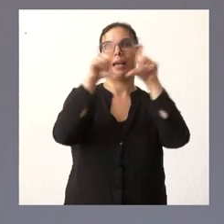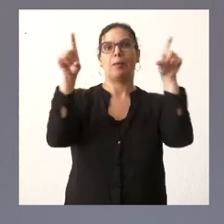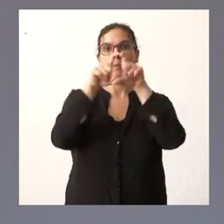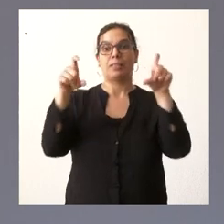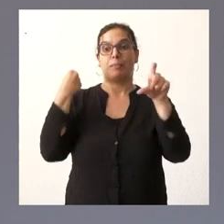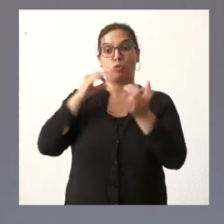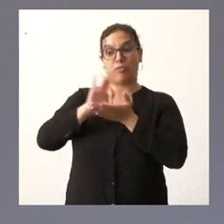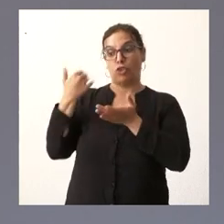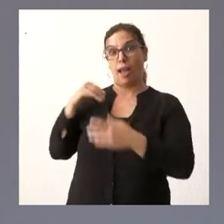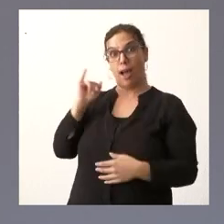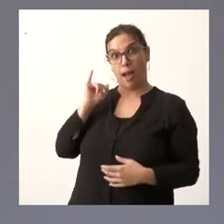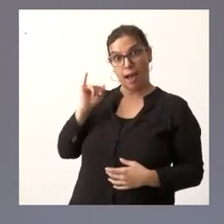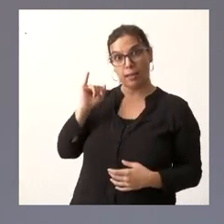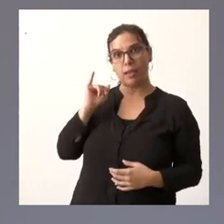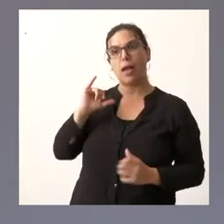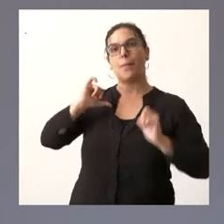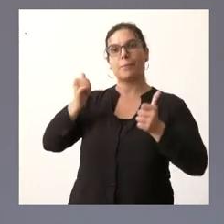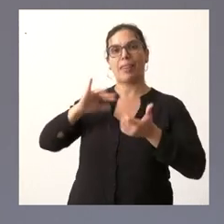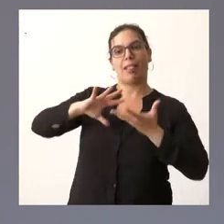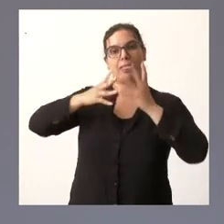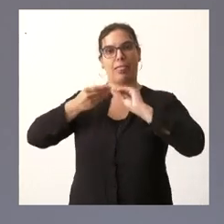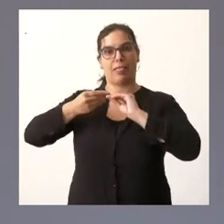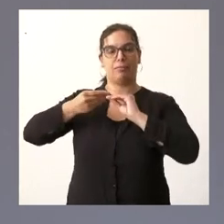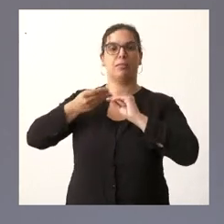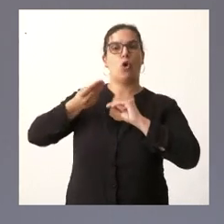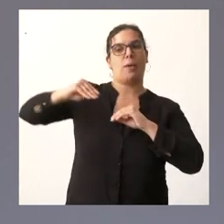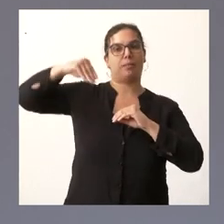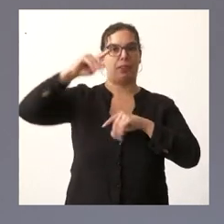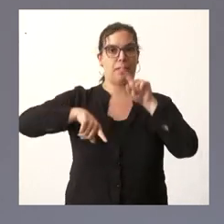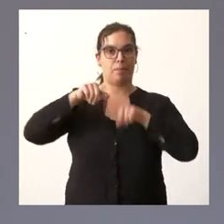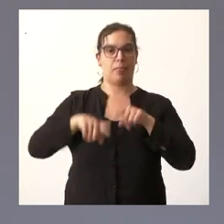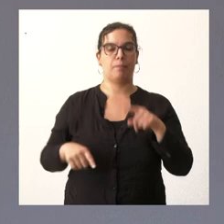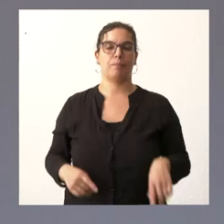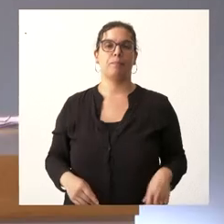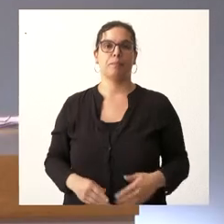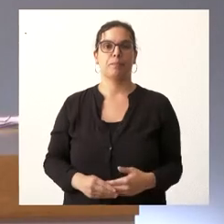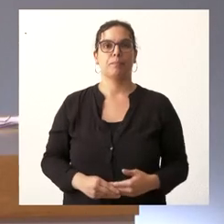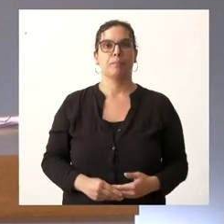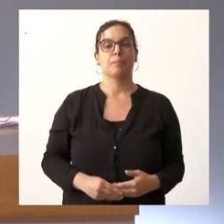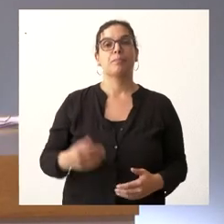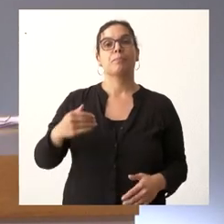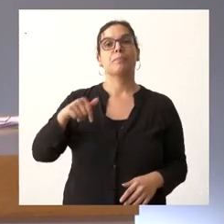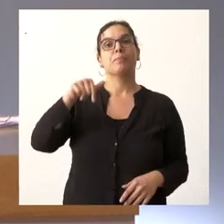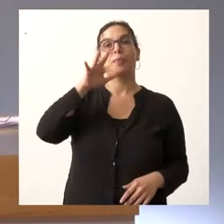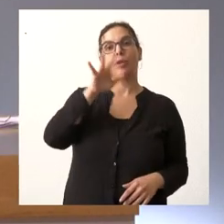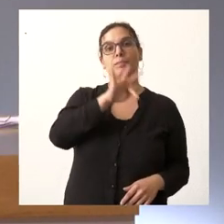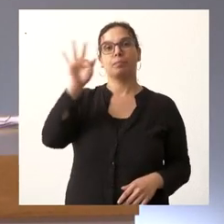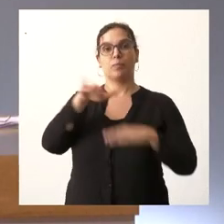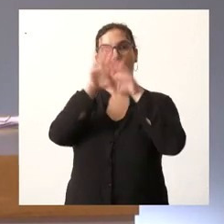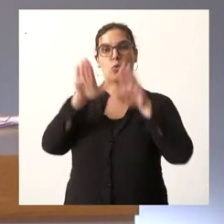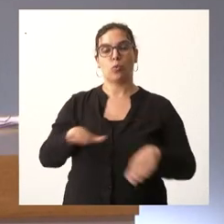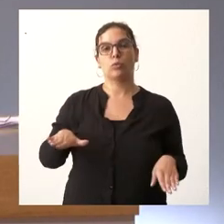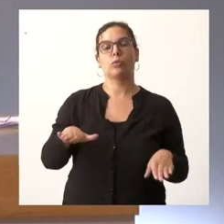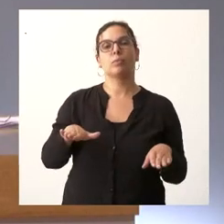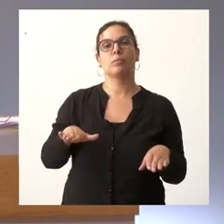servicios que ya se están prestando como indicaba anteriormente Pues vamos a cerrar este turno con Elisabeth